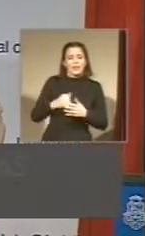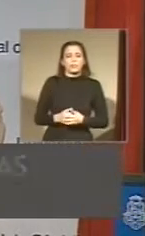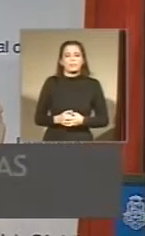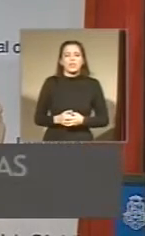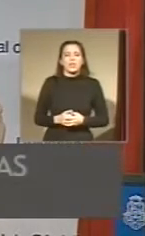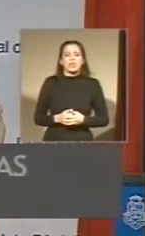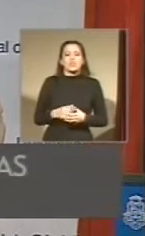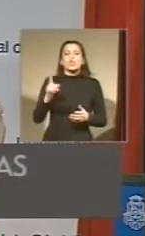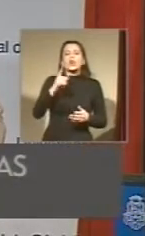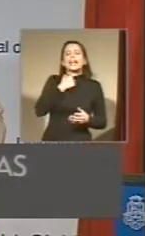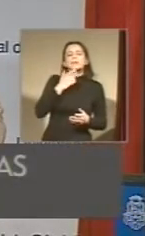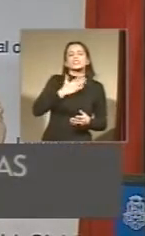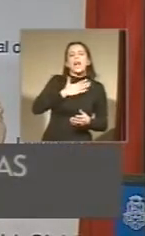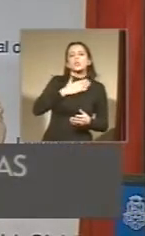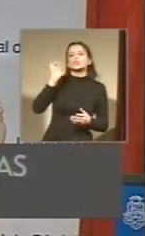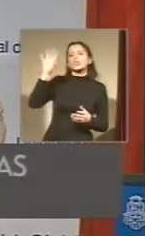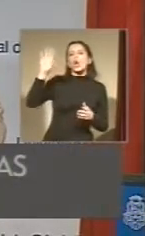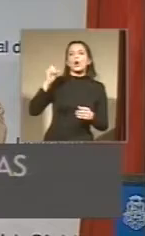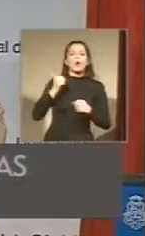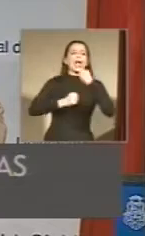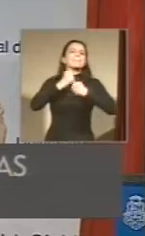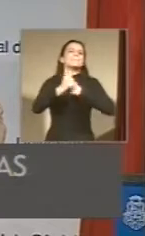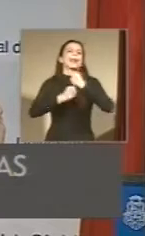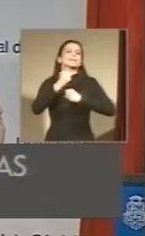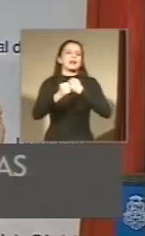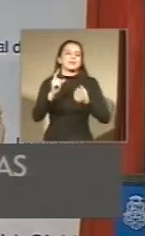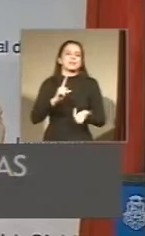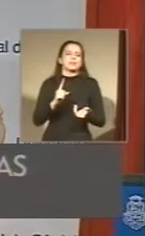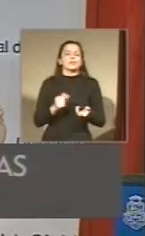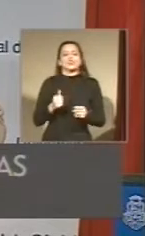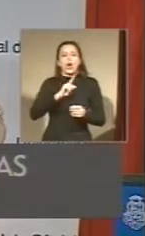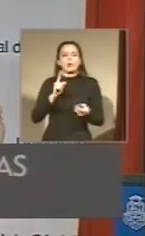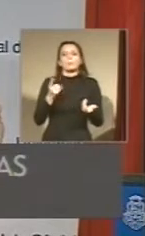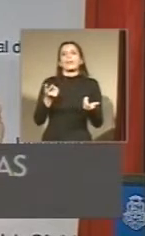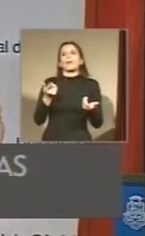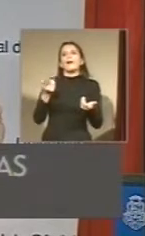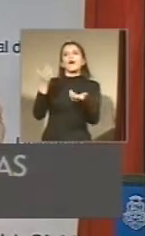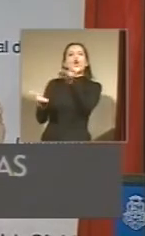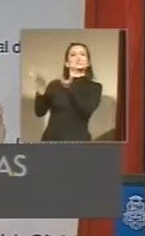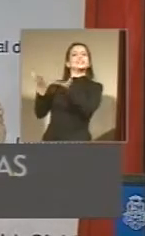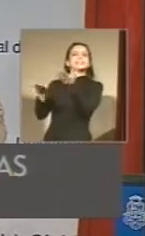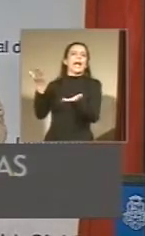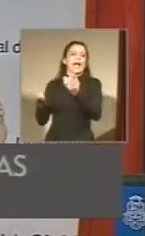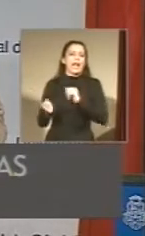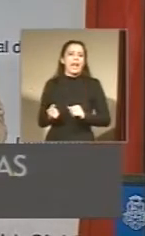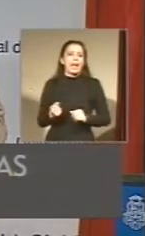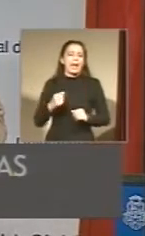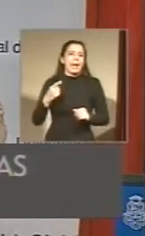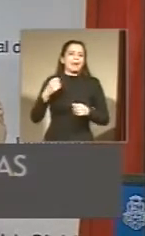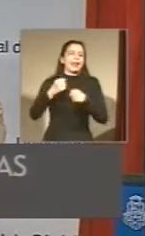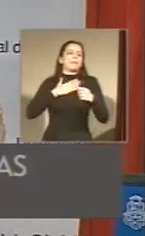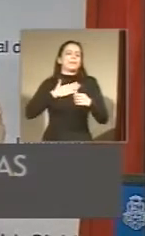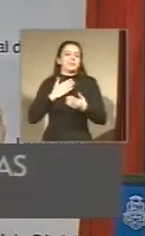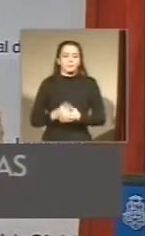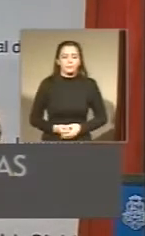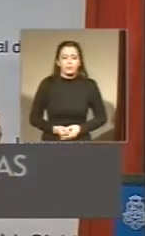No queremos la salud con empresas que lo único que les importa es cómo cotizan en bolsa. Sobre educación voy a utilizar uno de los minutos libres para